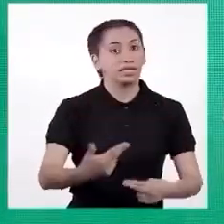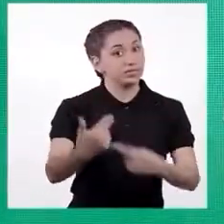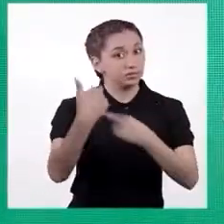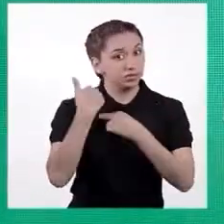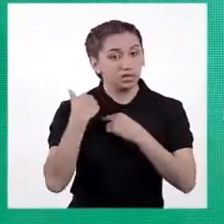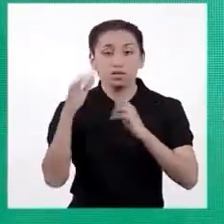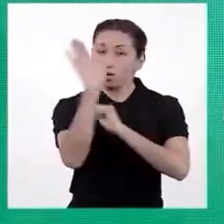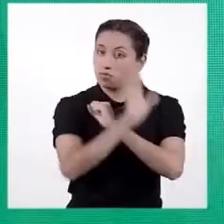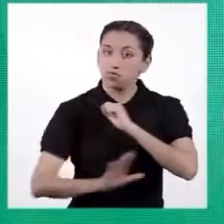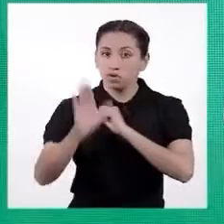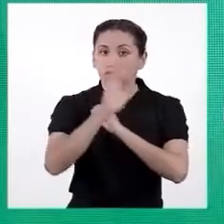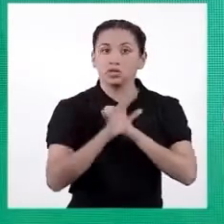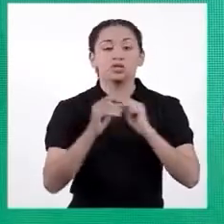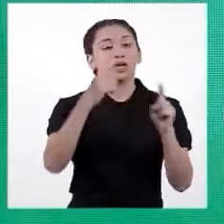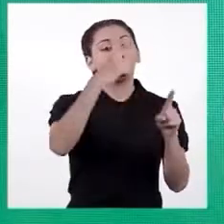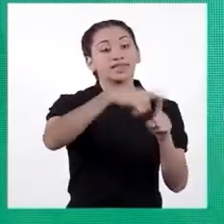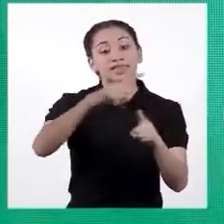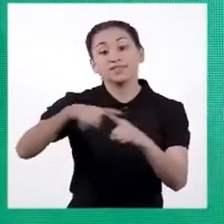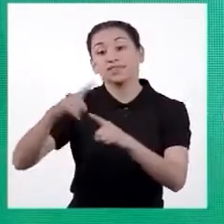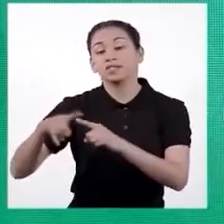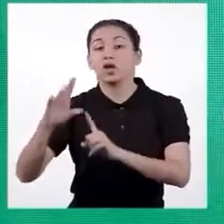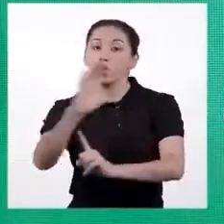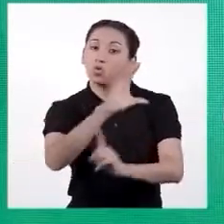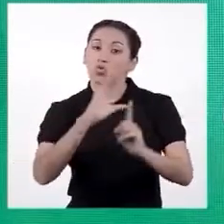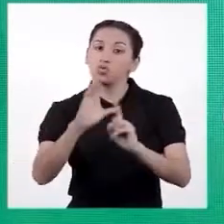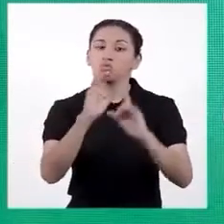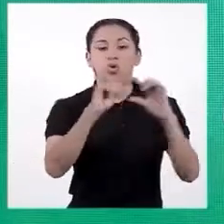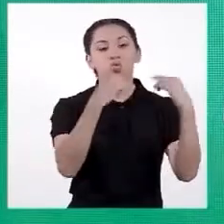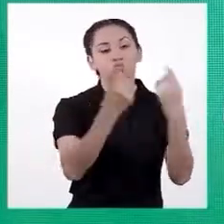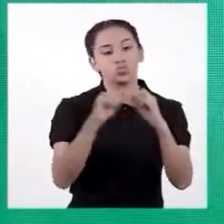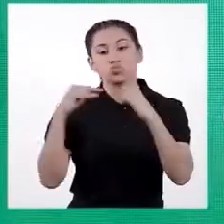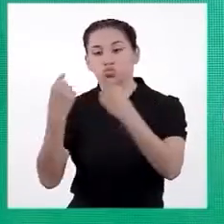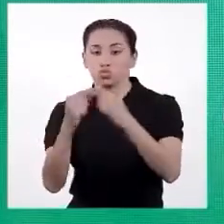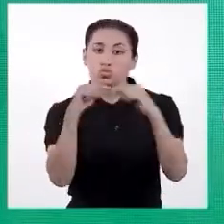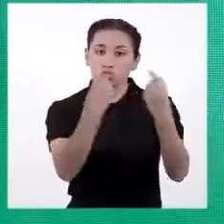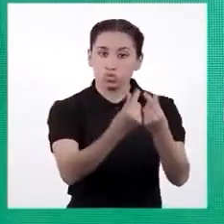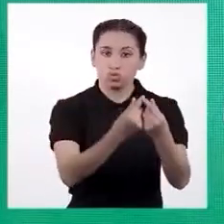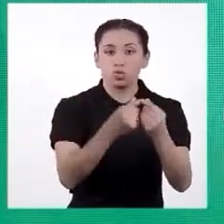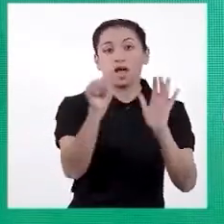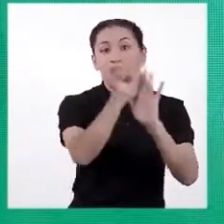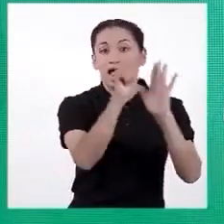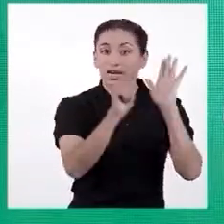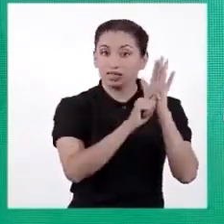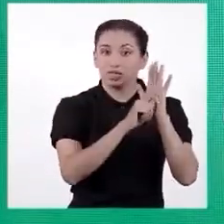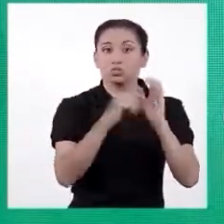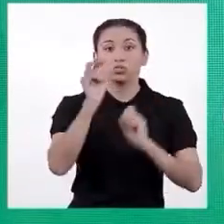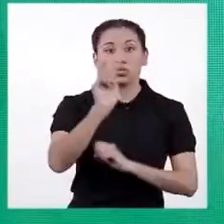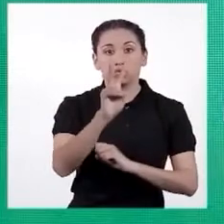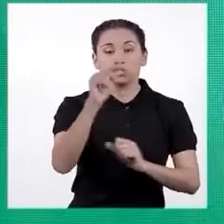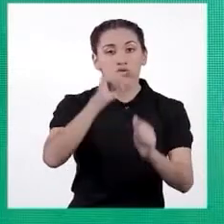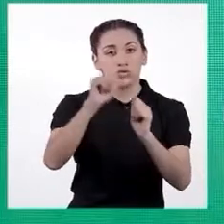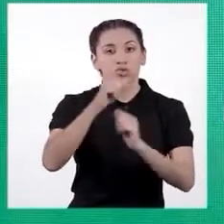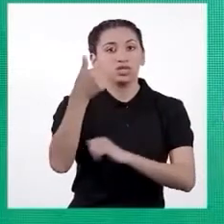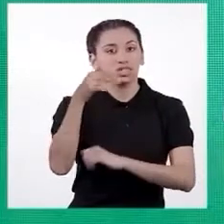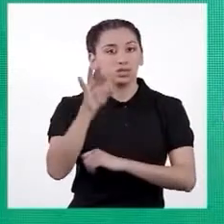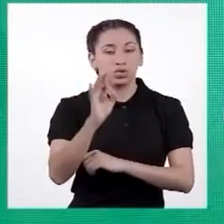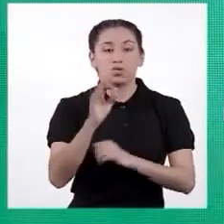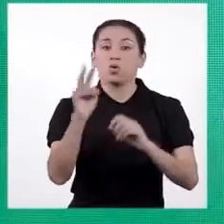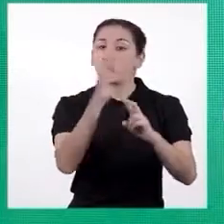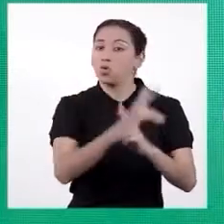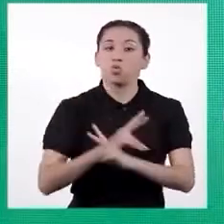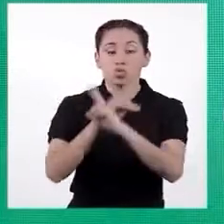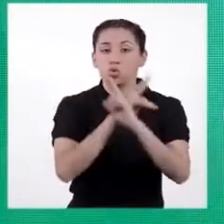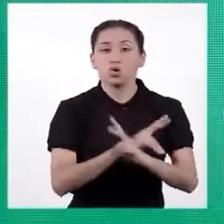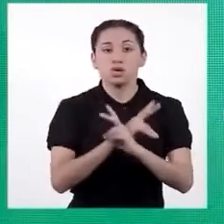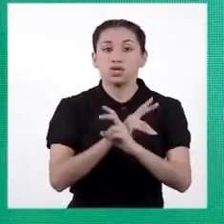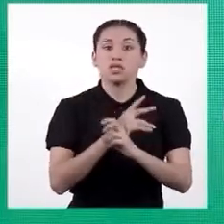reconocer y proteger la pluralidad étnica y cultural de la nación. Artículo 2, numeral 19. Proteger